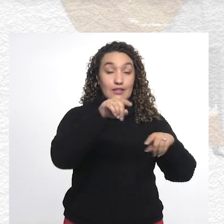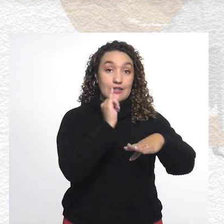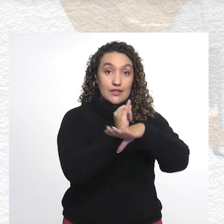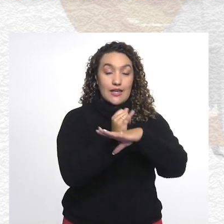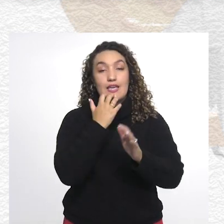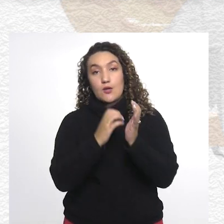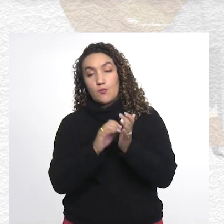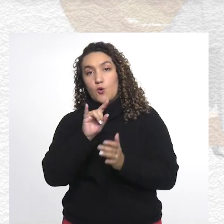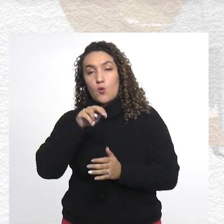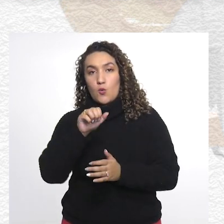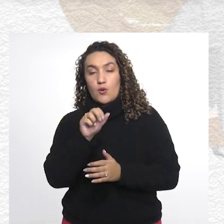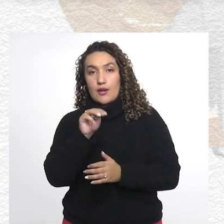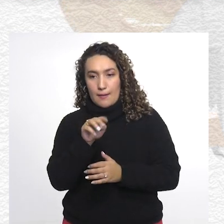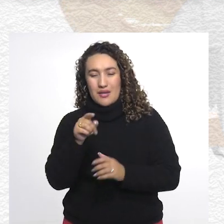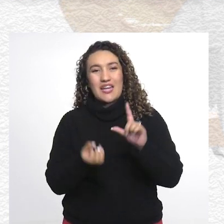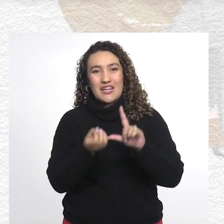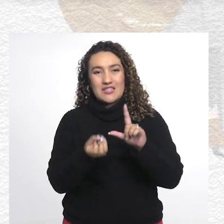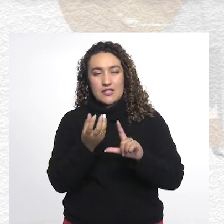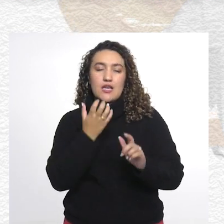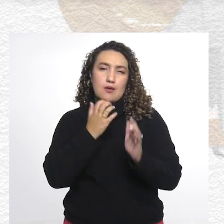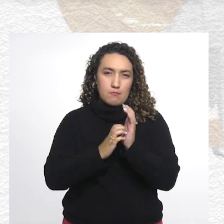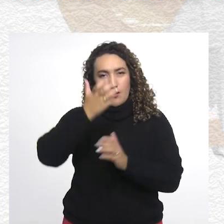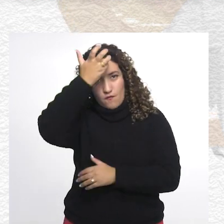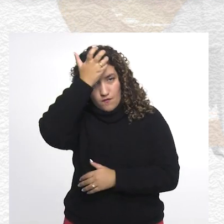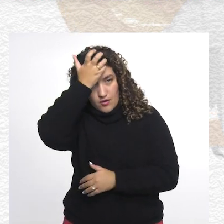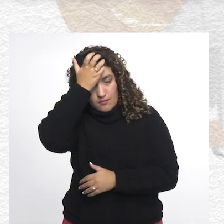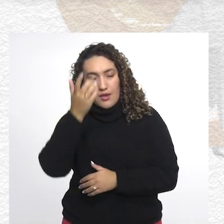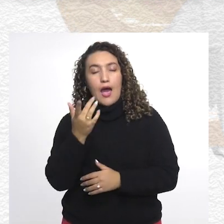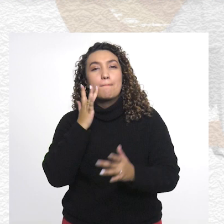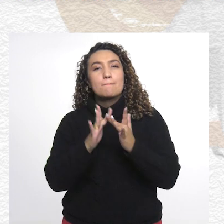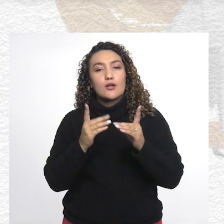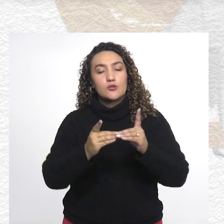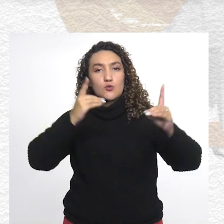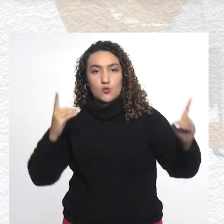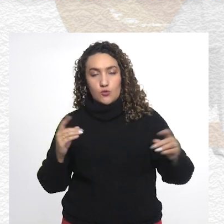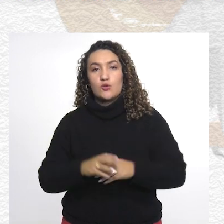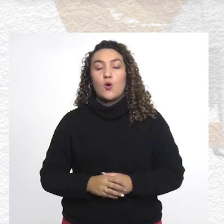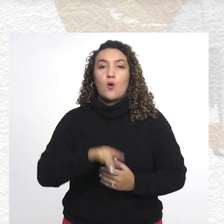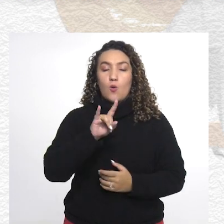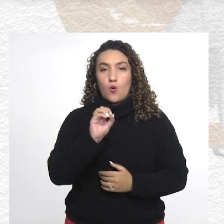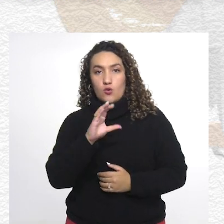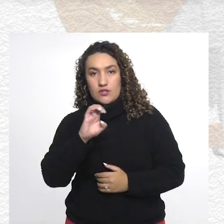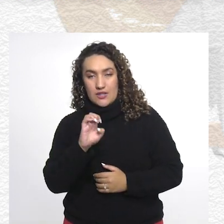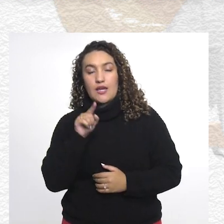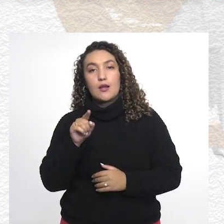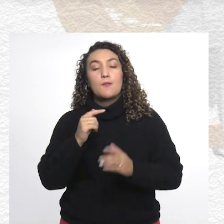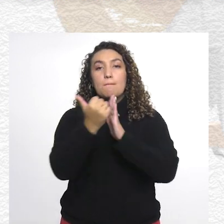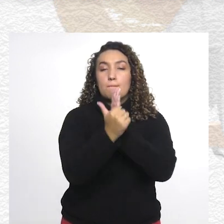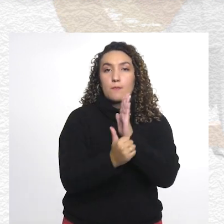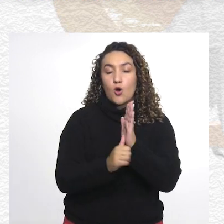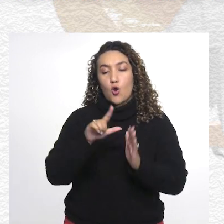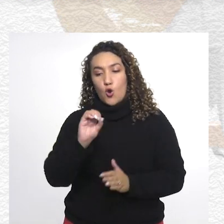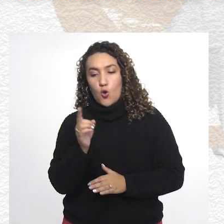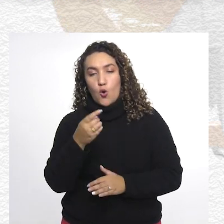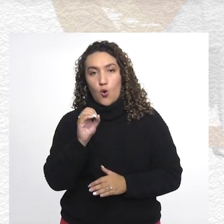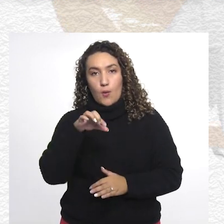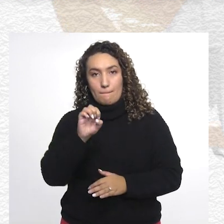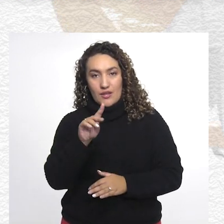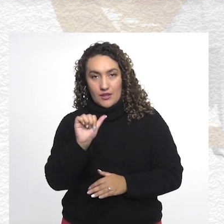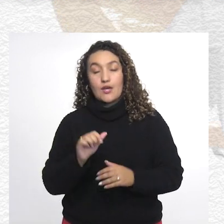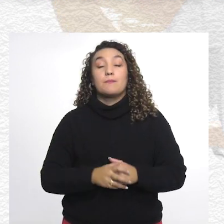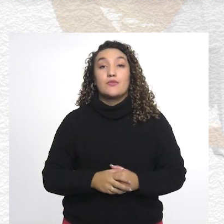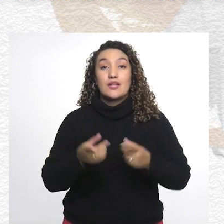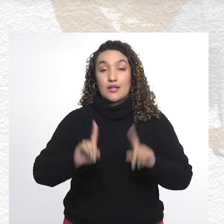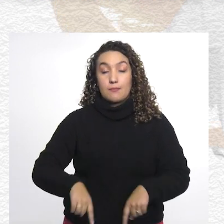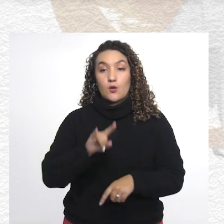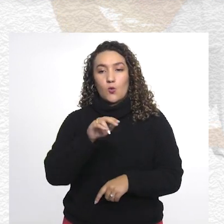gran relevancia acorde a la misión de la escuela. Algunas instituciones como la UNAM han desarrollado licenciaturas de enfermería en la modalidad